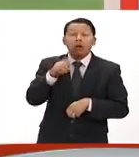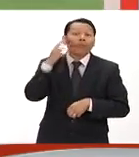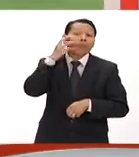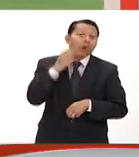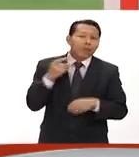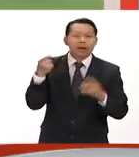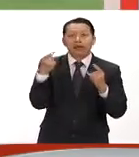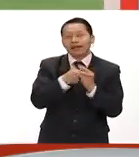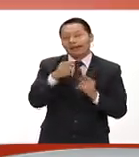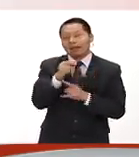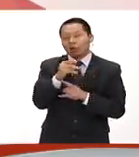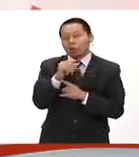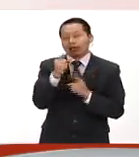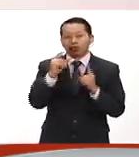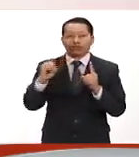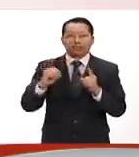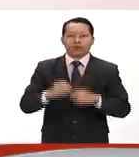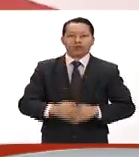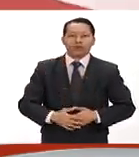jaguares.